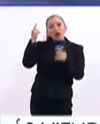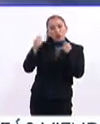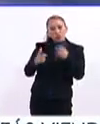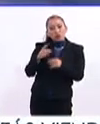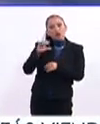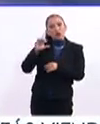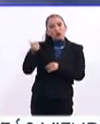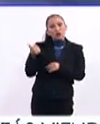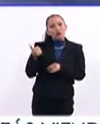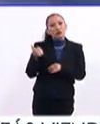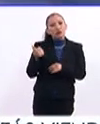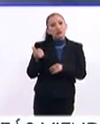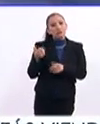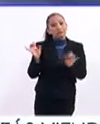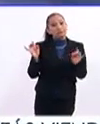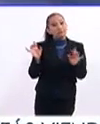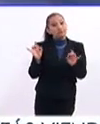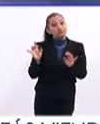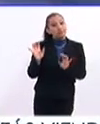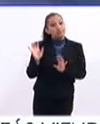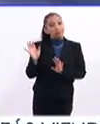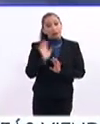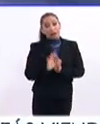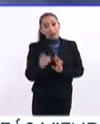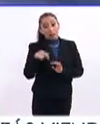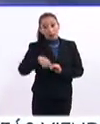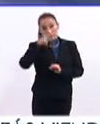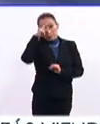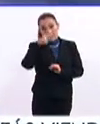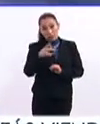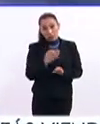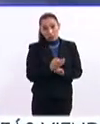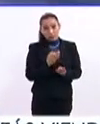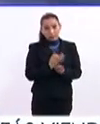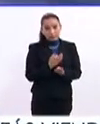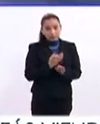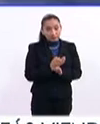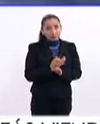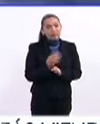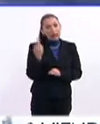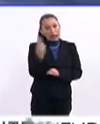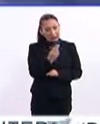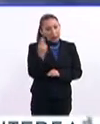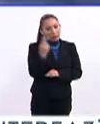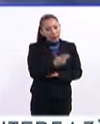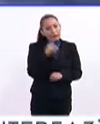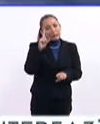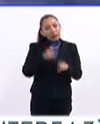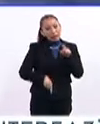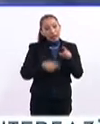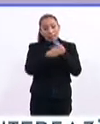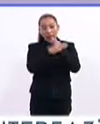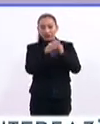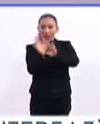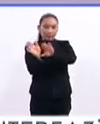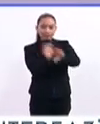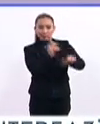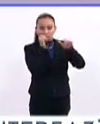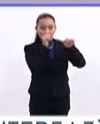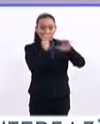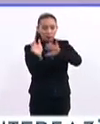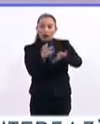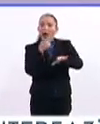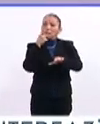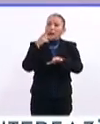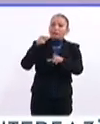hay menos para otros. Y dadas las circunstancias de nuestro país actual, requerimos quitar el foco en lo material y ponernos